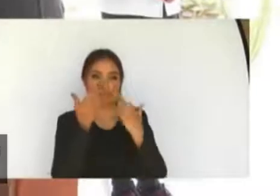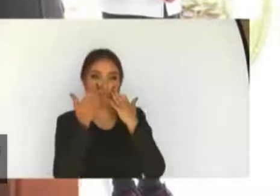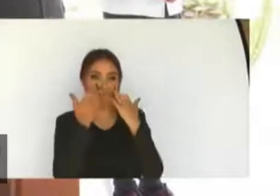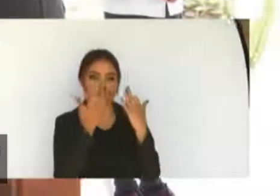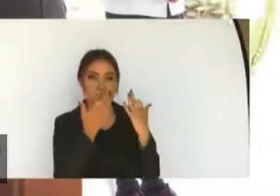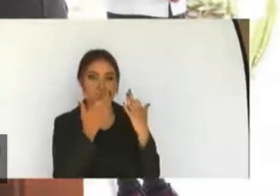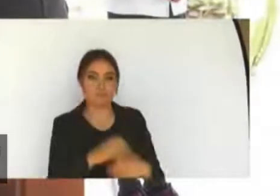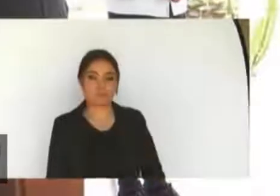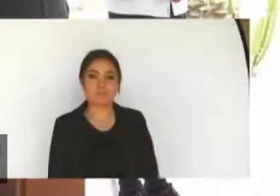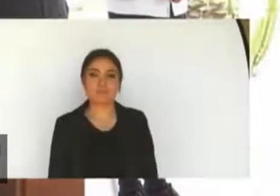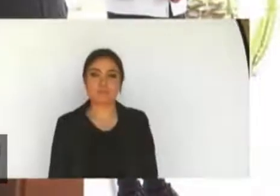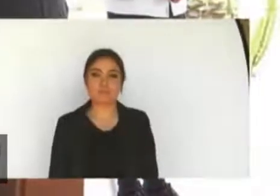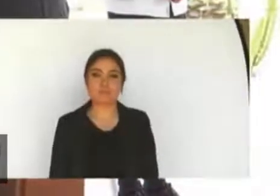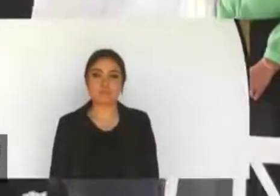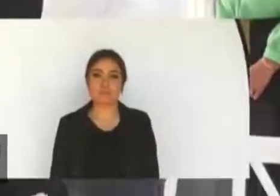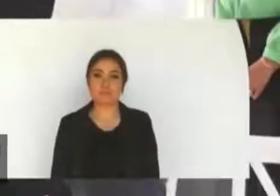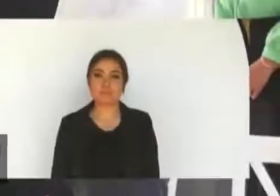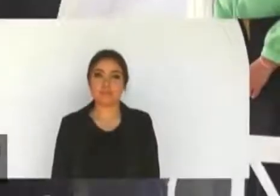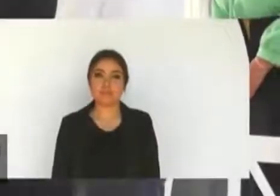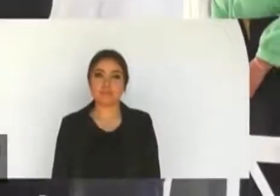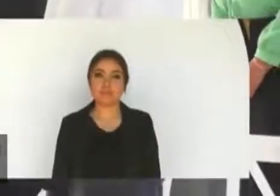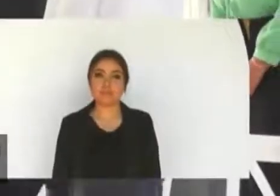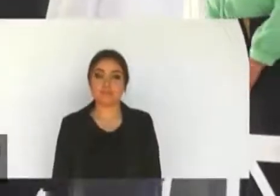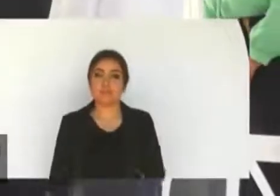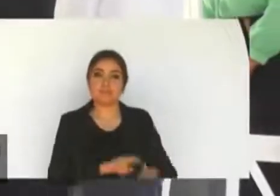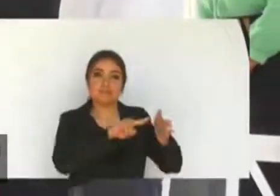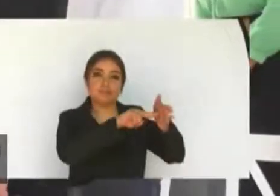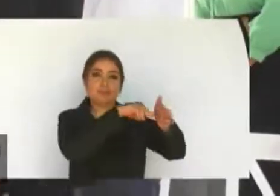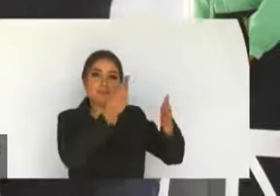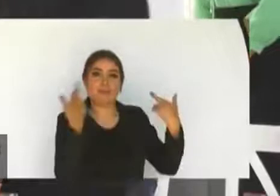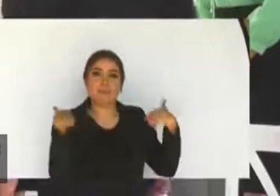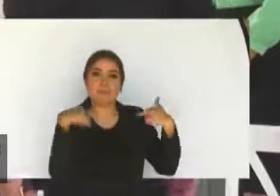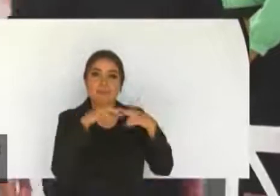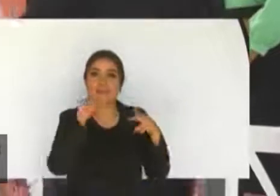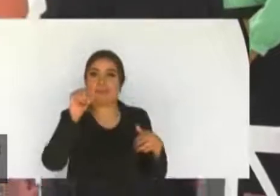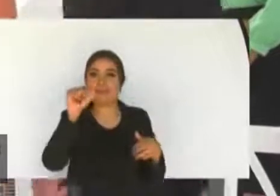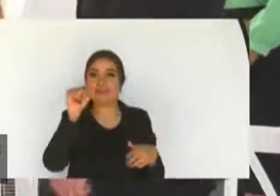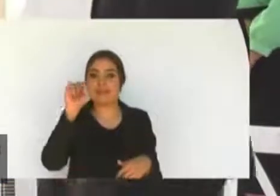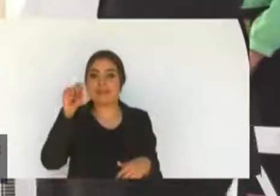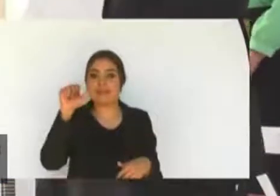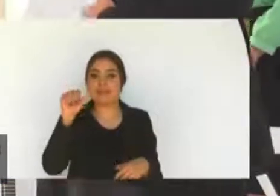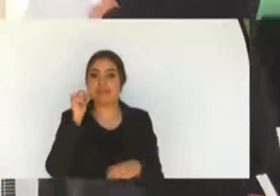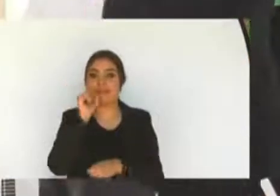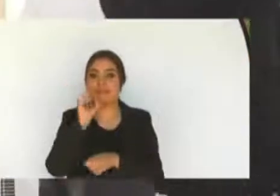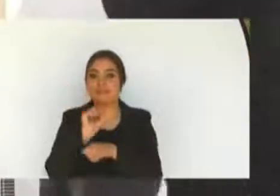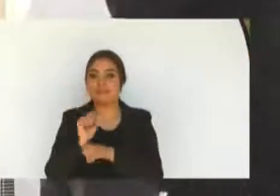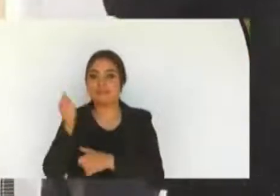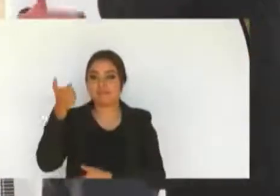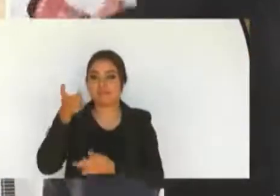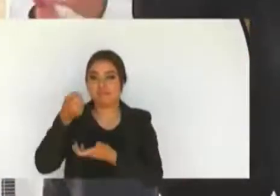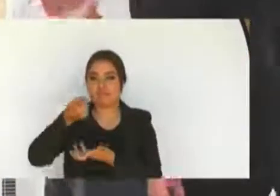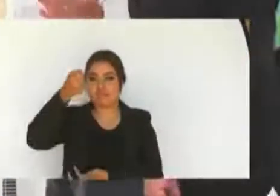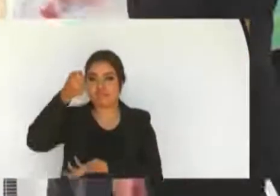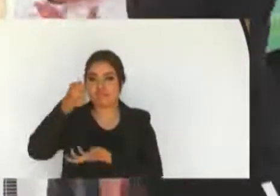a la industria minera por sus lineamientos que solidariamente nos compartió al gobierno federal y